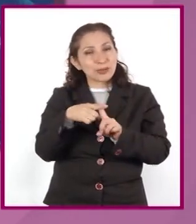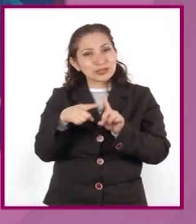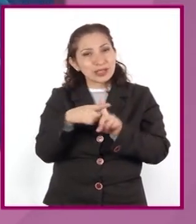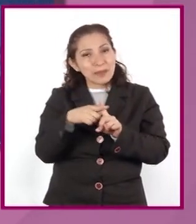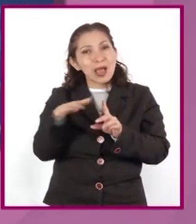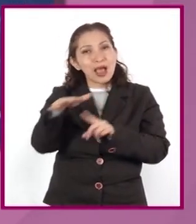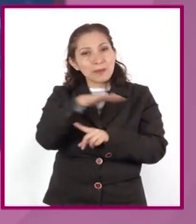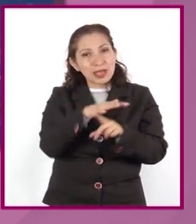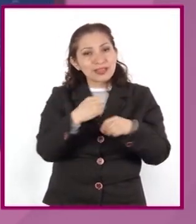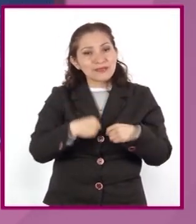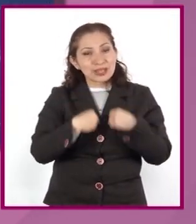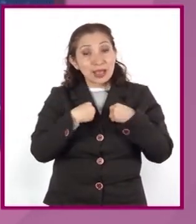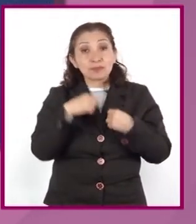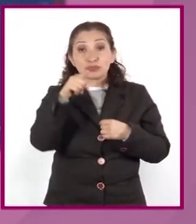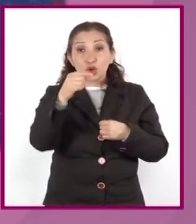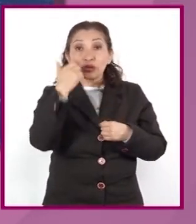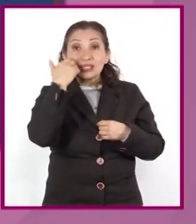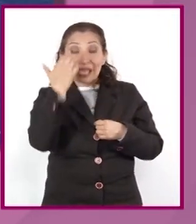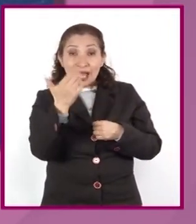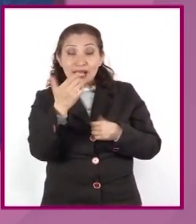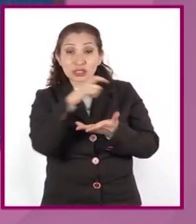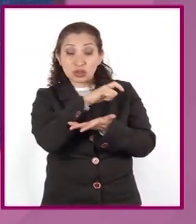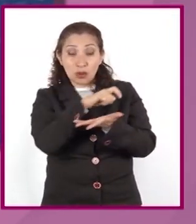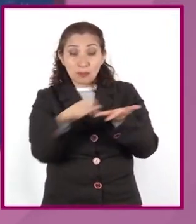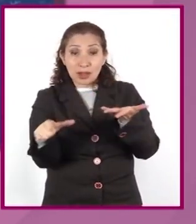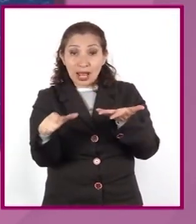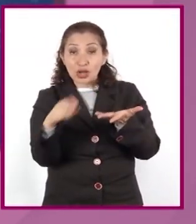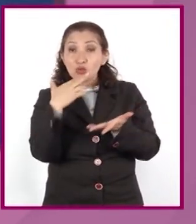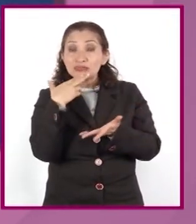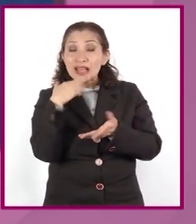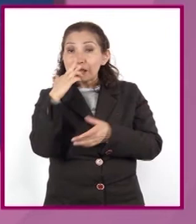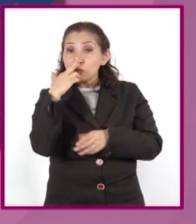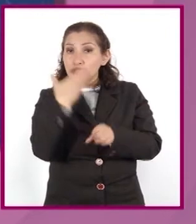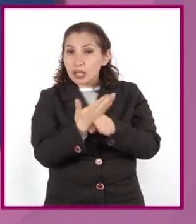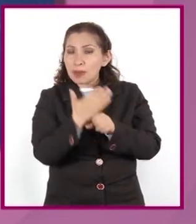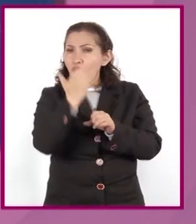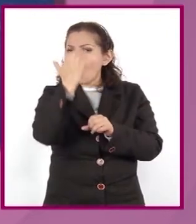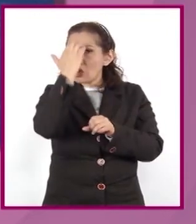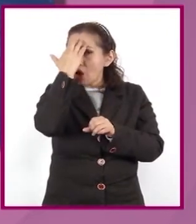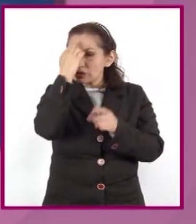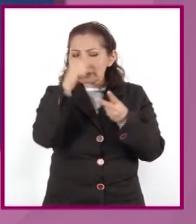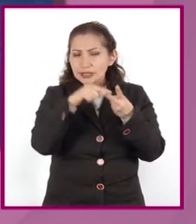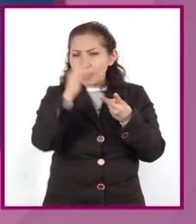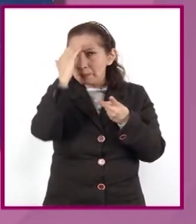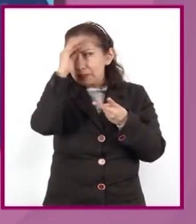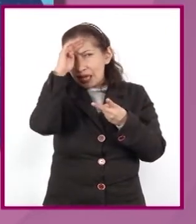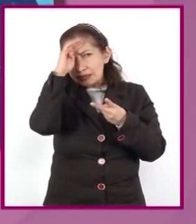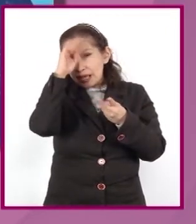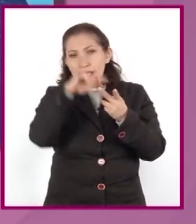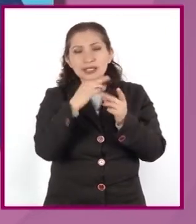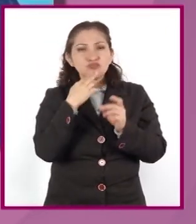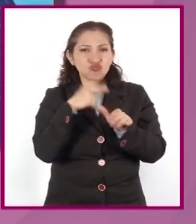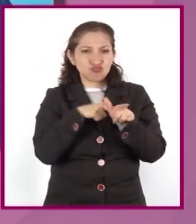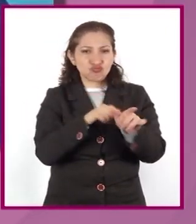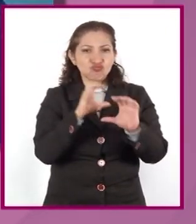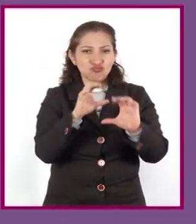ambiente. Si quieres ser un consumidor responsable, conoce, reflexiona y conserva.